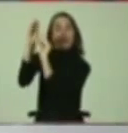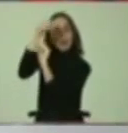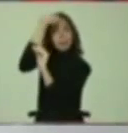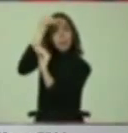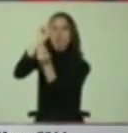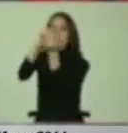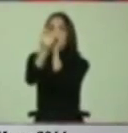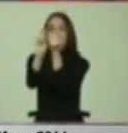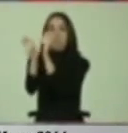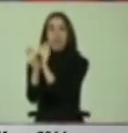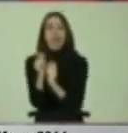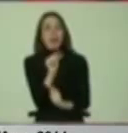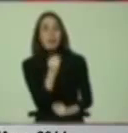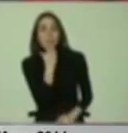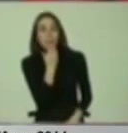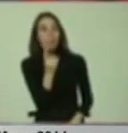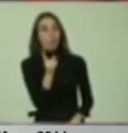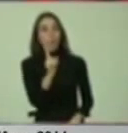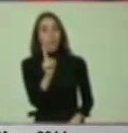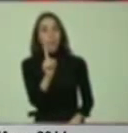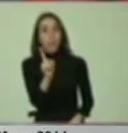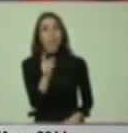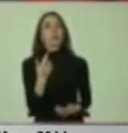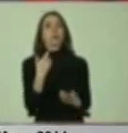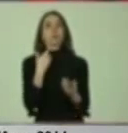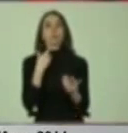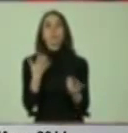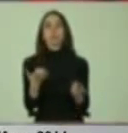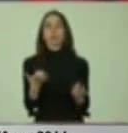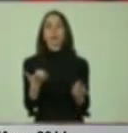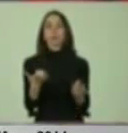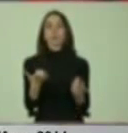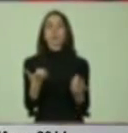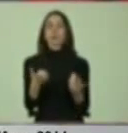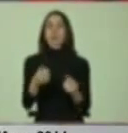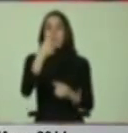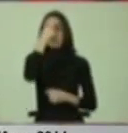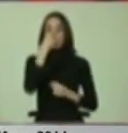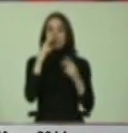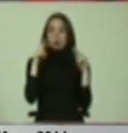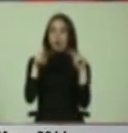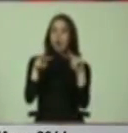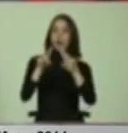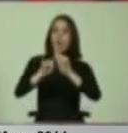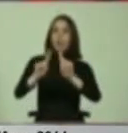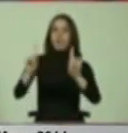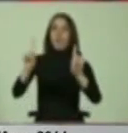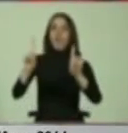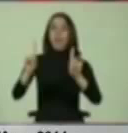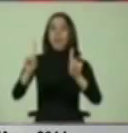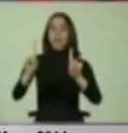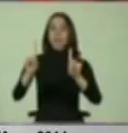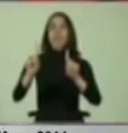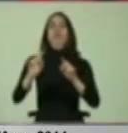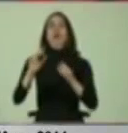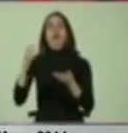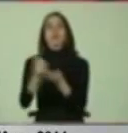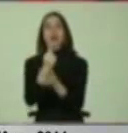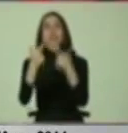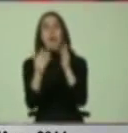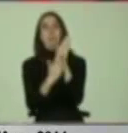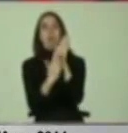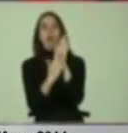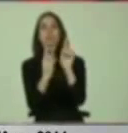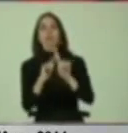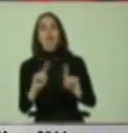Por tanto, esto no es menor porque nos sitúa en una mirada diferente que nos lleva, insisto, a políticas muy